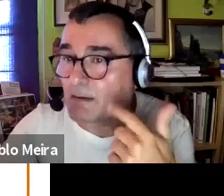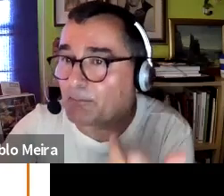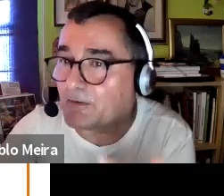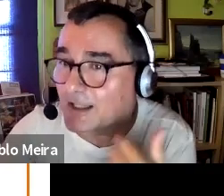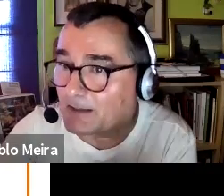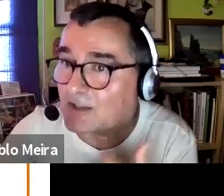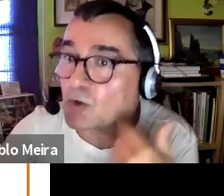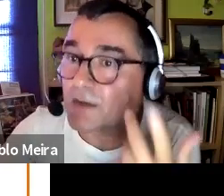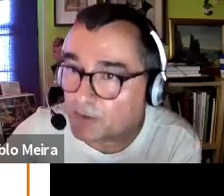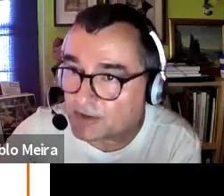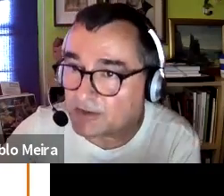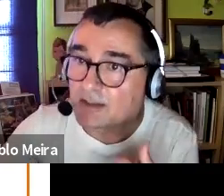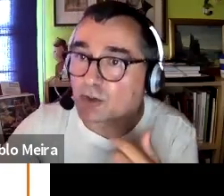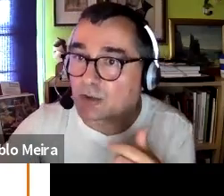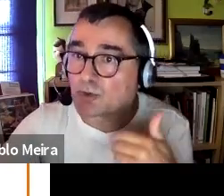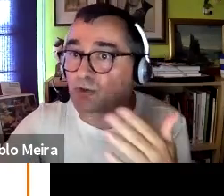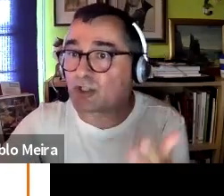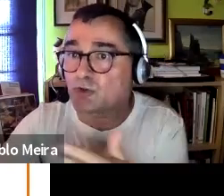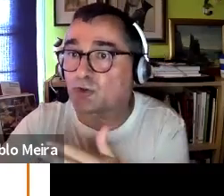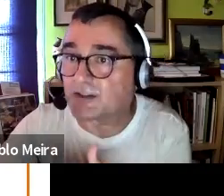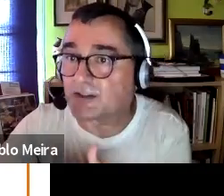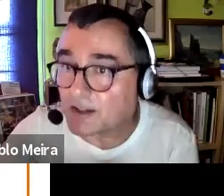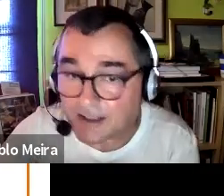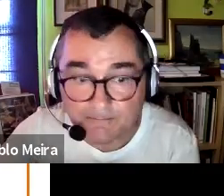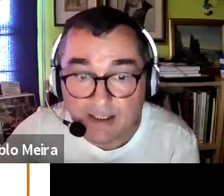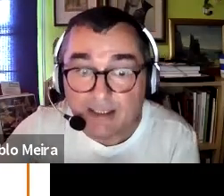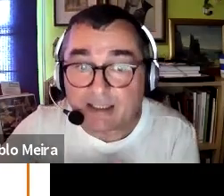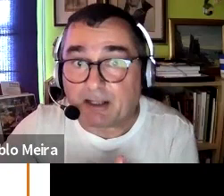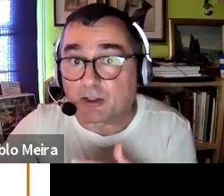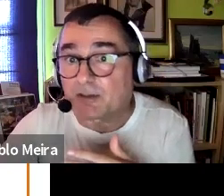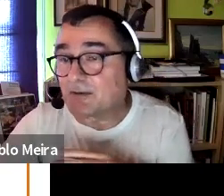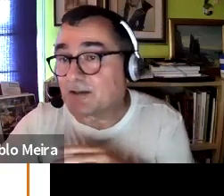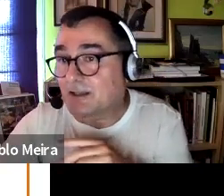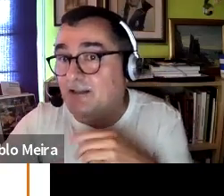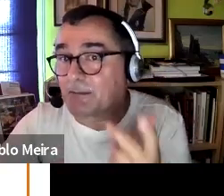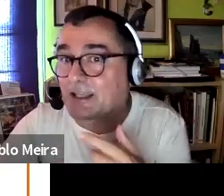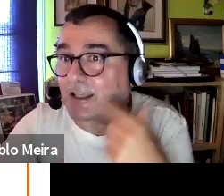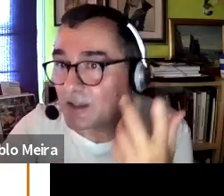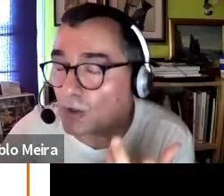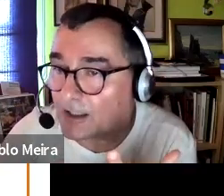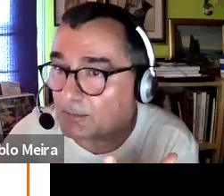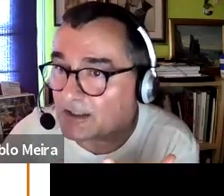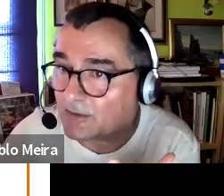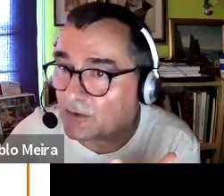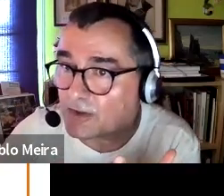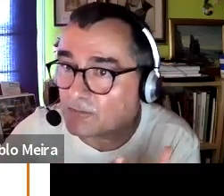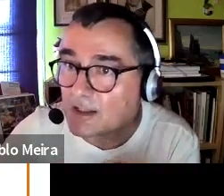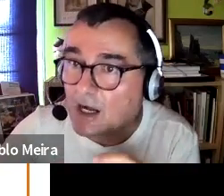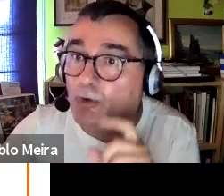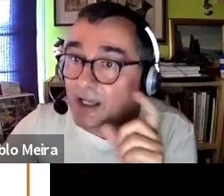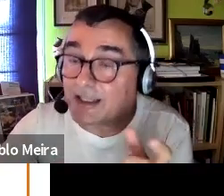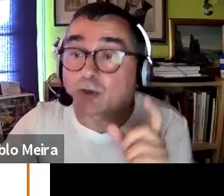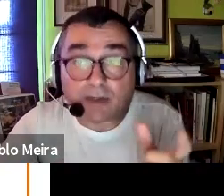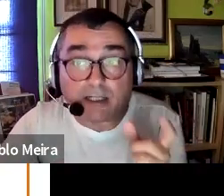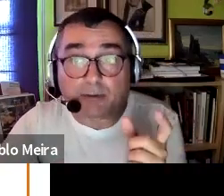aunque él le llamaba prefería llamar las concepciones de los alumnos en los años 80 y 90 se planteó precisamente el dilema de qué hacer con las representaciones